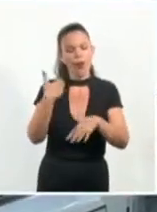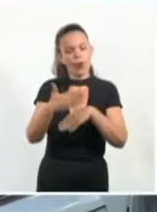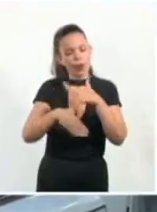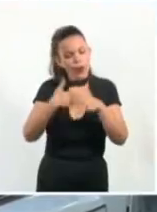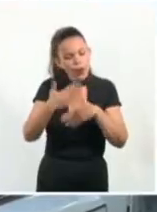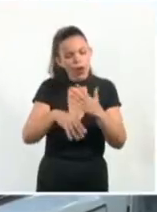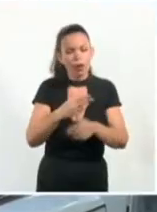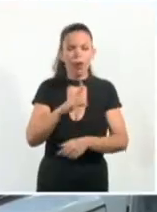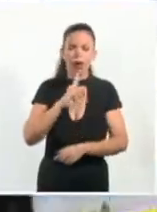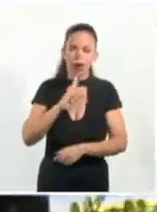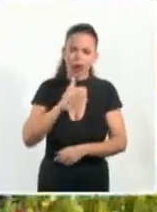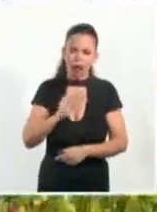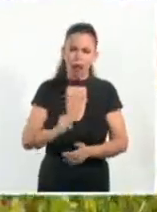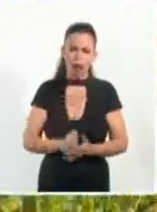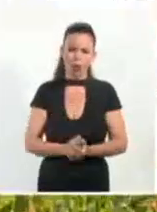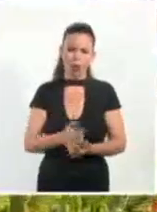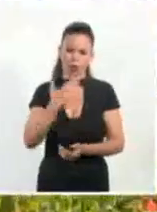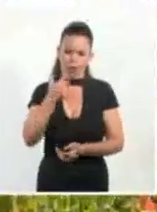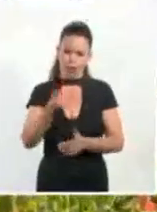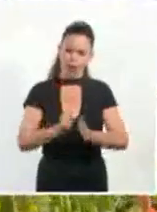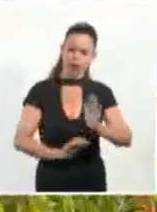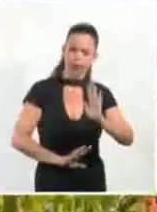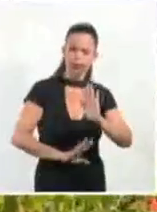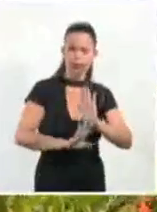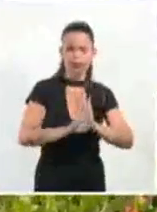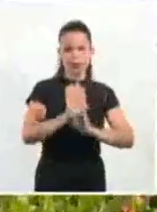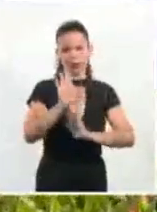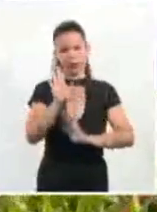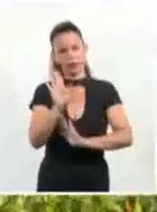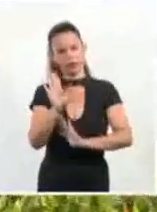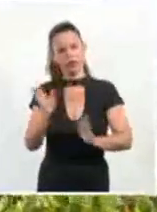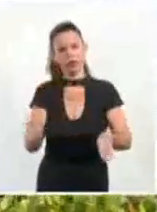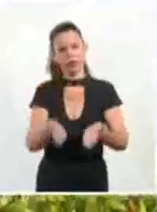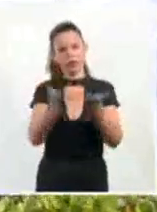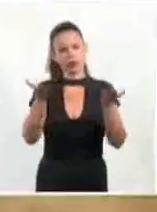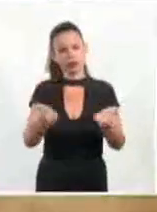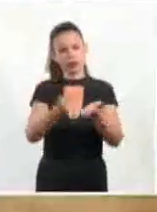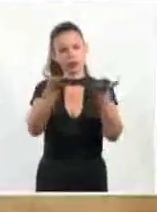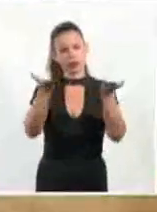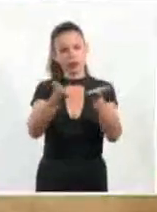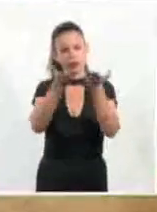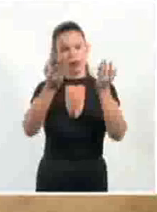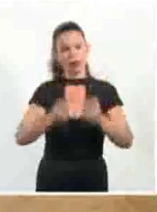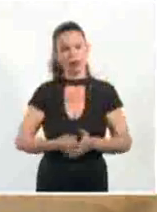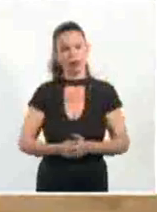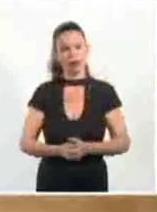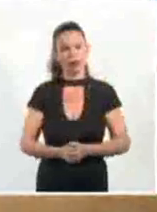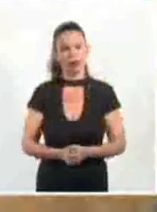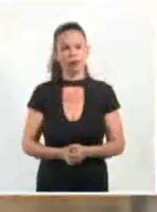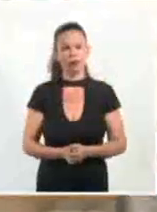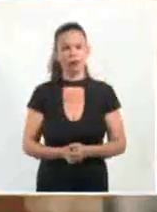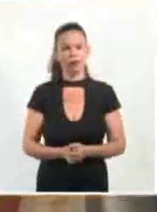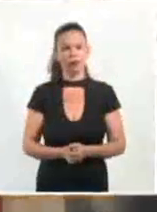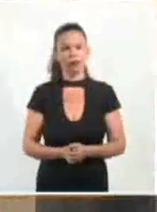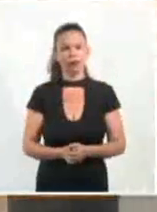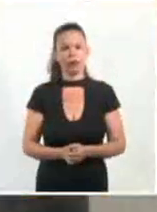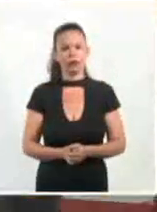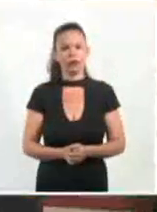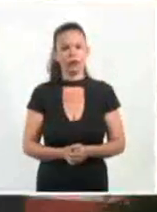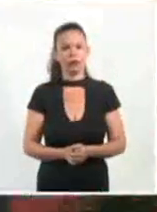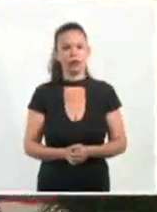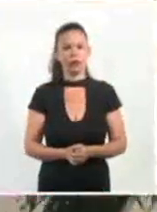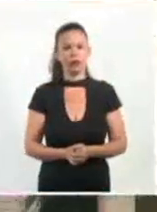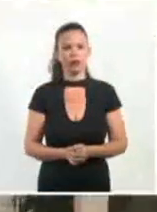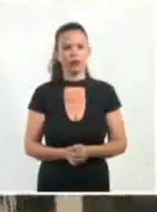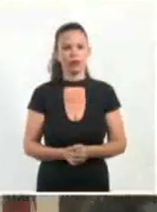proyecciones del desarrollo sostenible bernardo espinoza sistema informativo de la